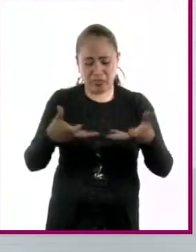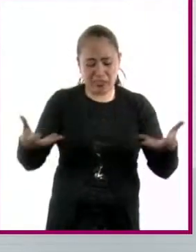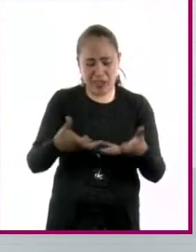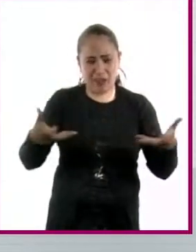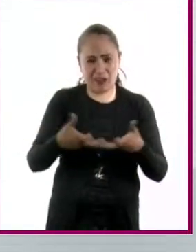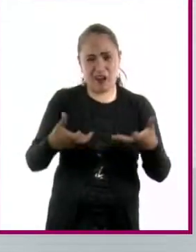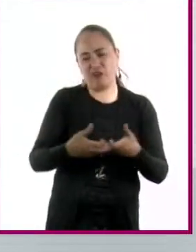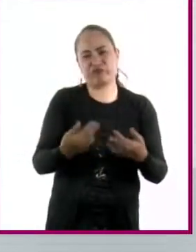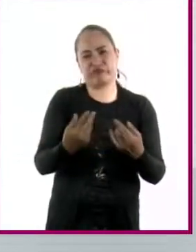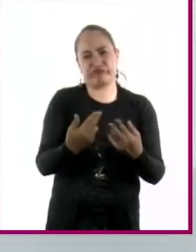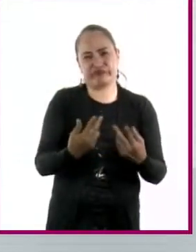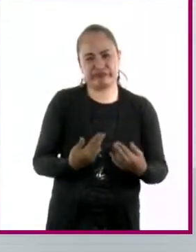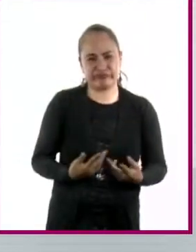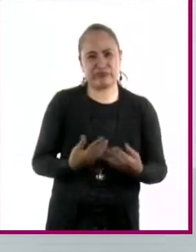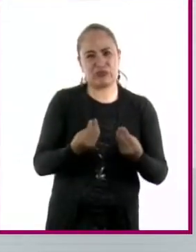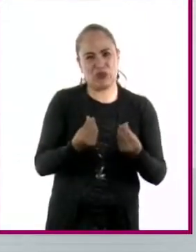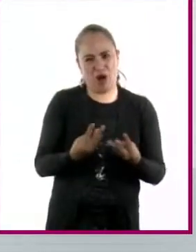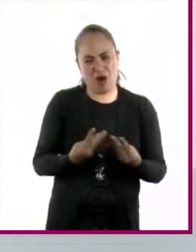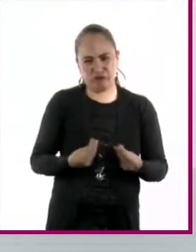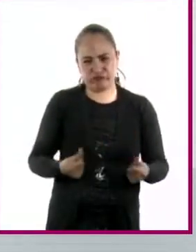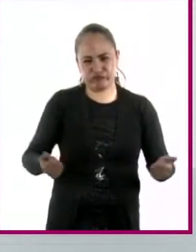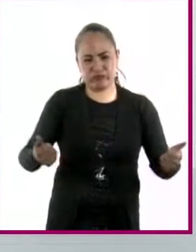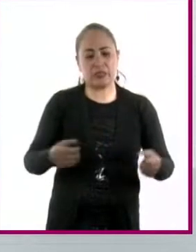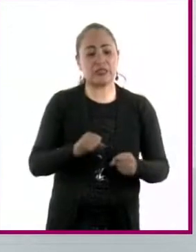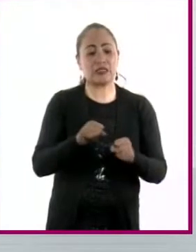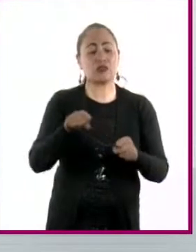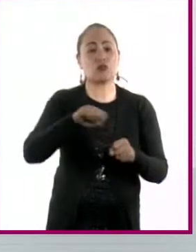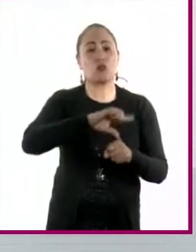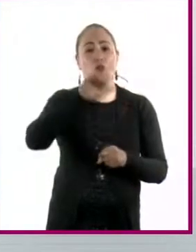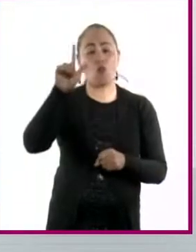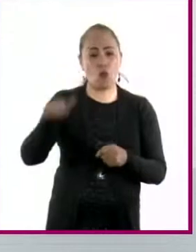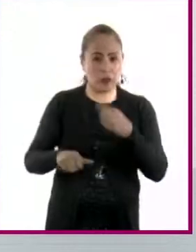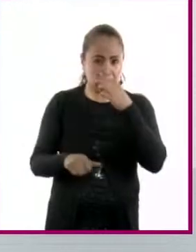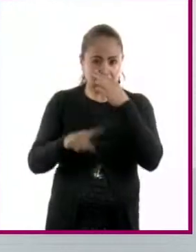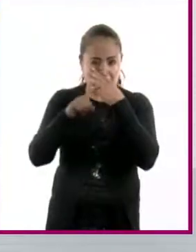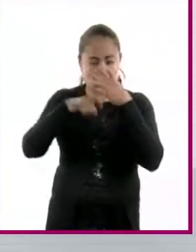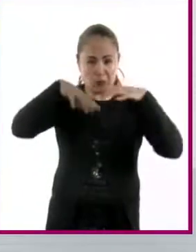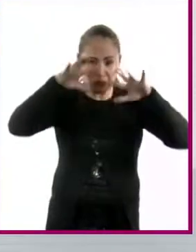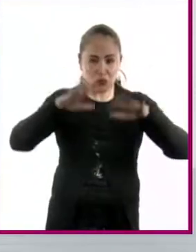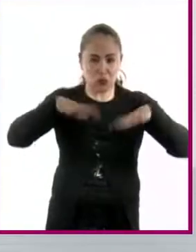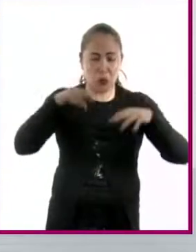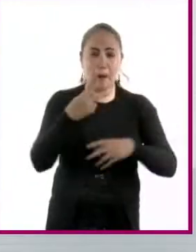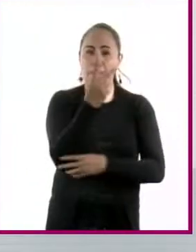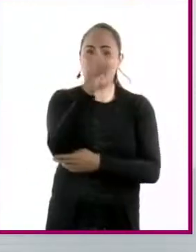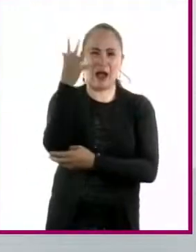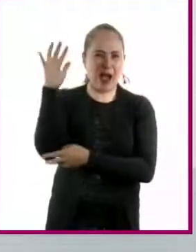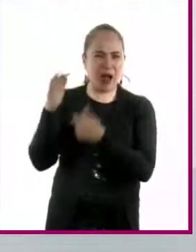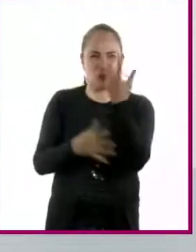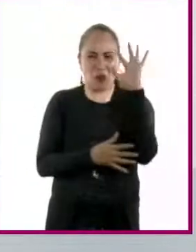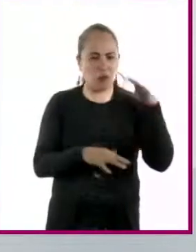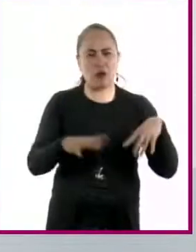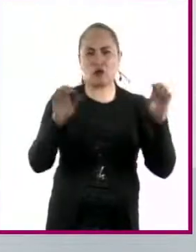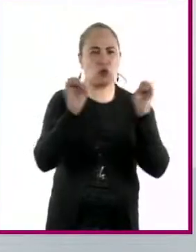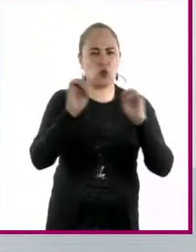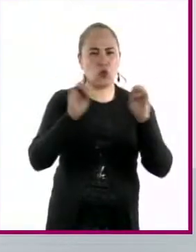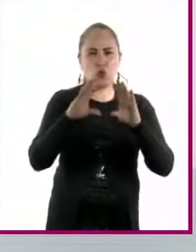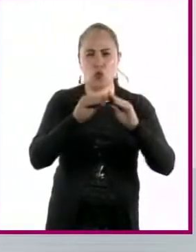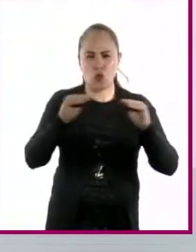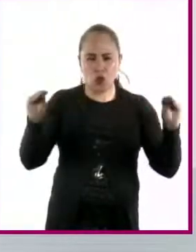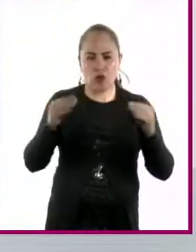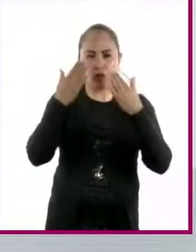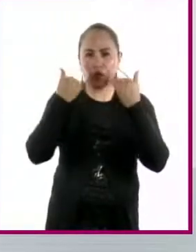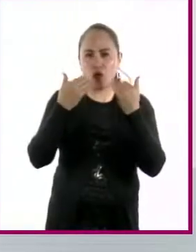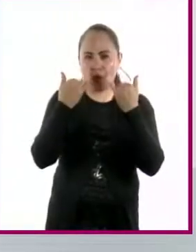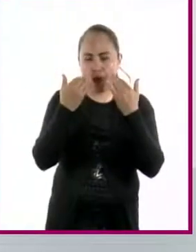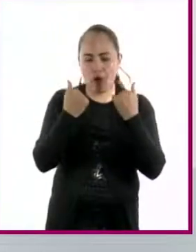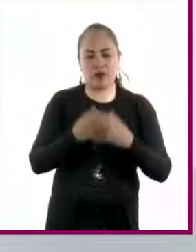dejamos espacios libres donde llueve y no hay plantas encima, que eso pasa mucho en los cultivos, que